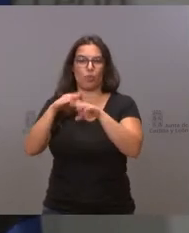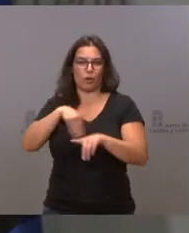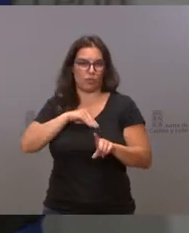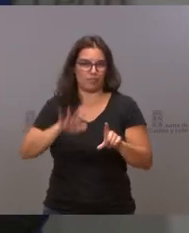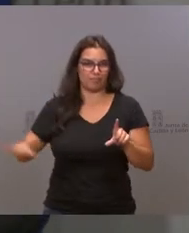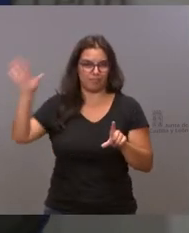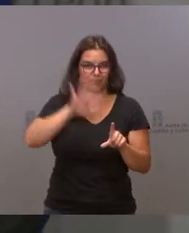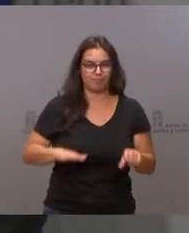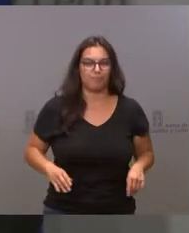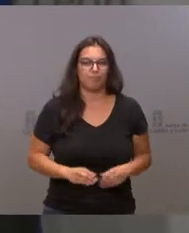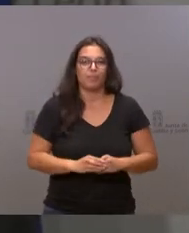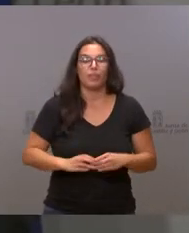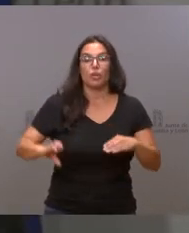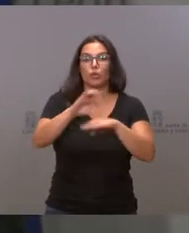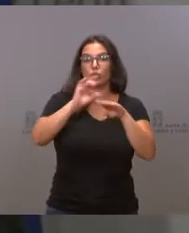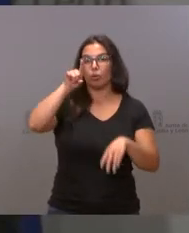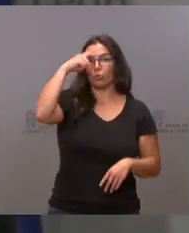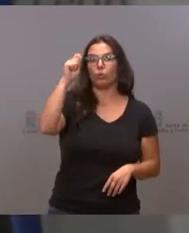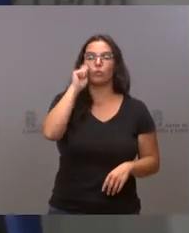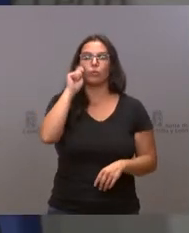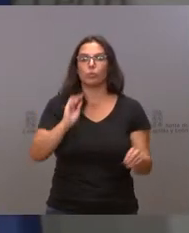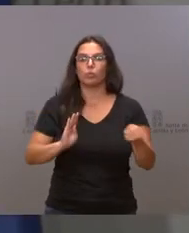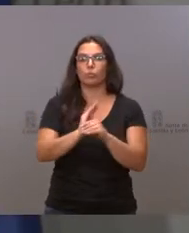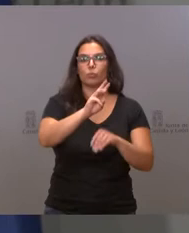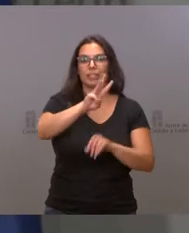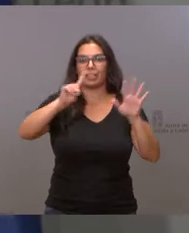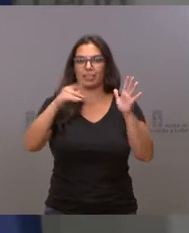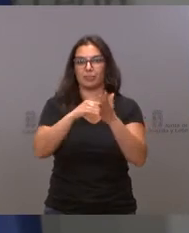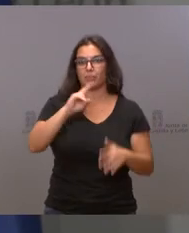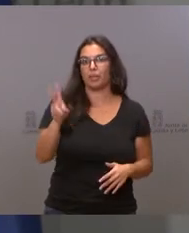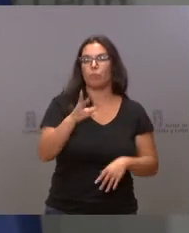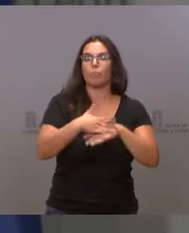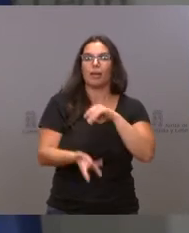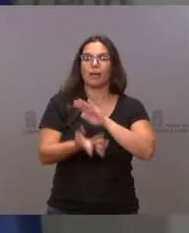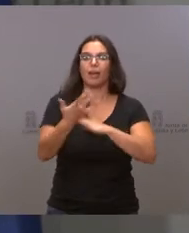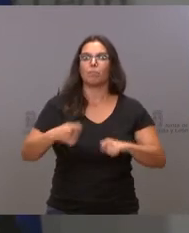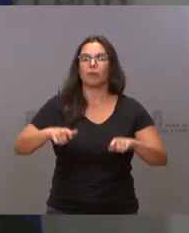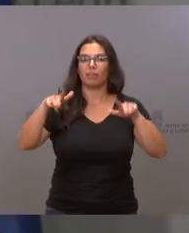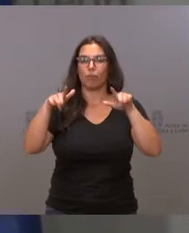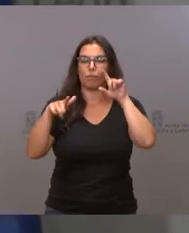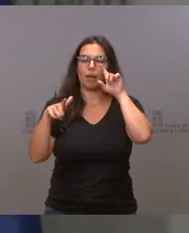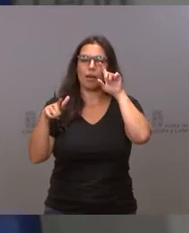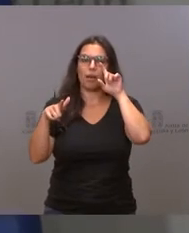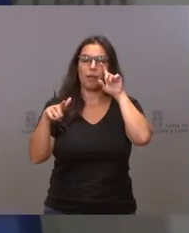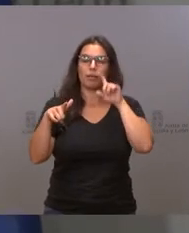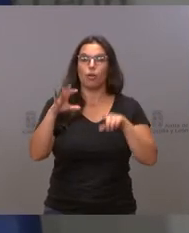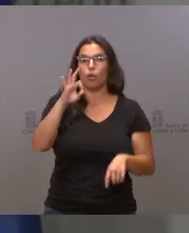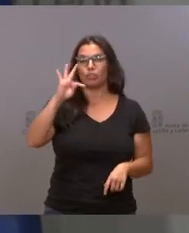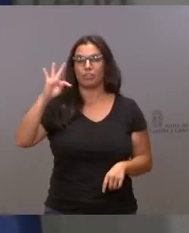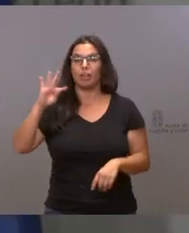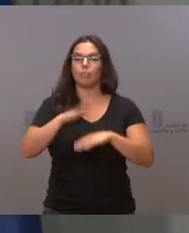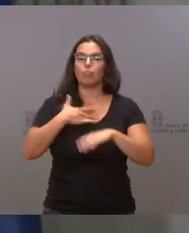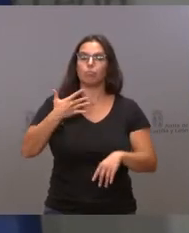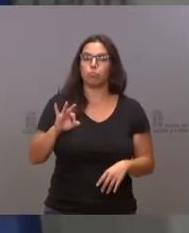La Consejería de Cultura y Turismo destina 36.000 euros para la puesta en marcha de una plataforma OTT que va a permitir